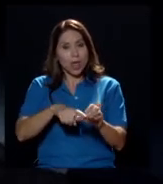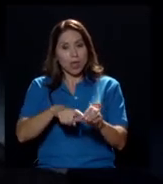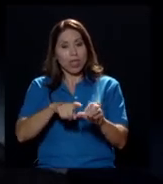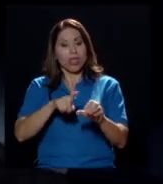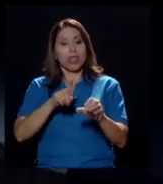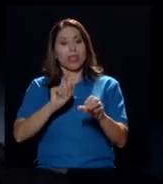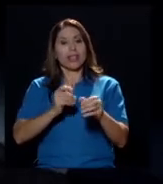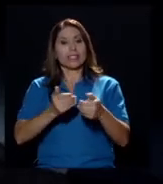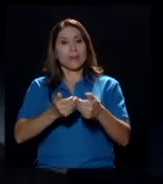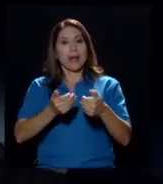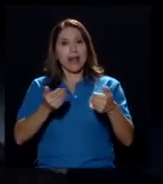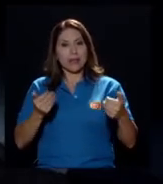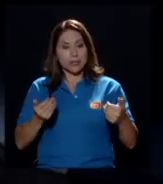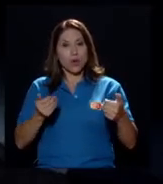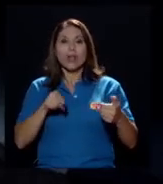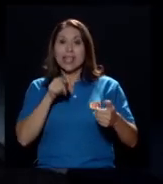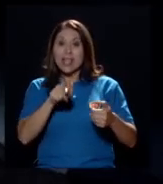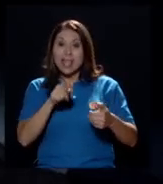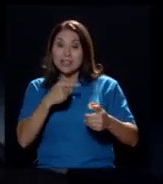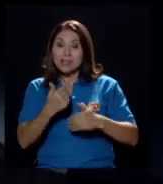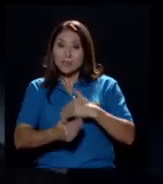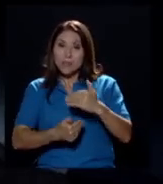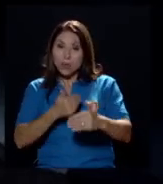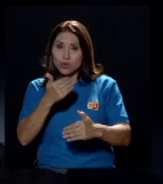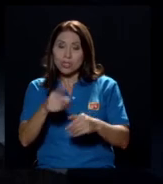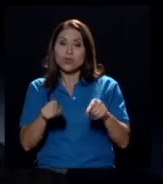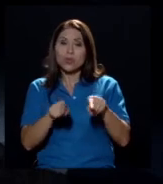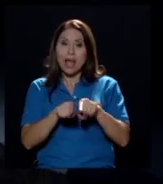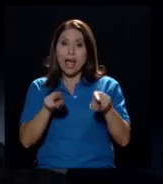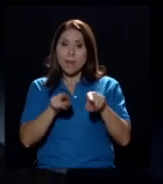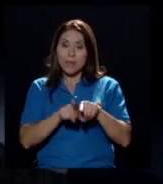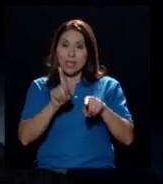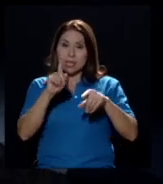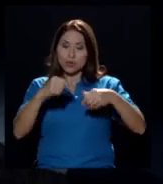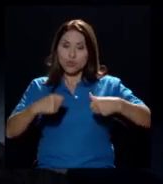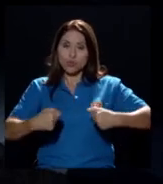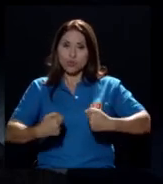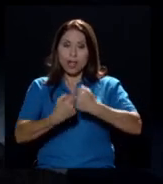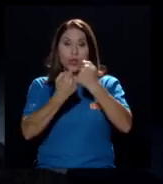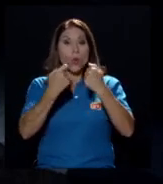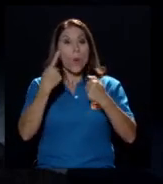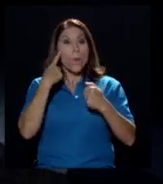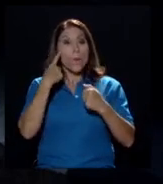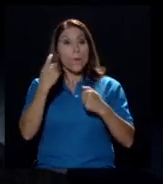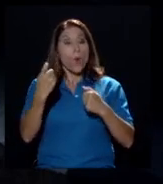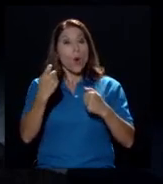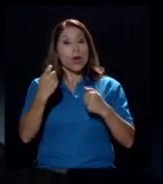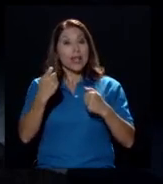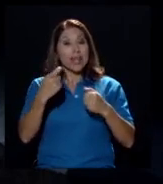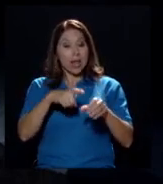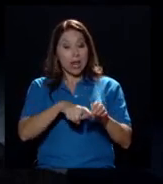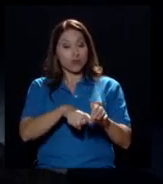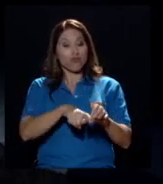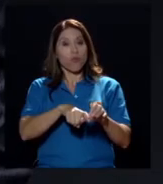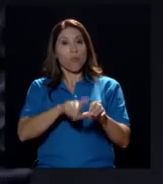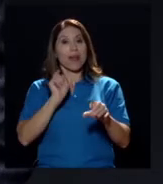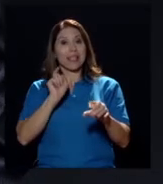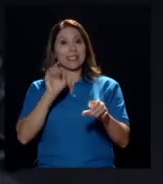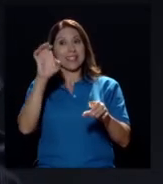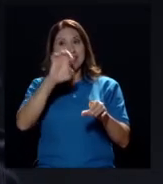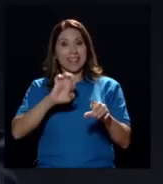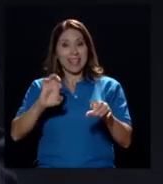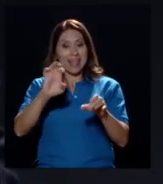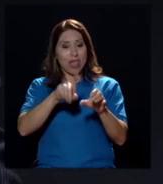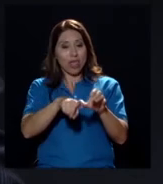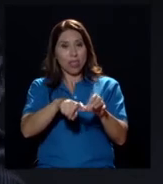proceso lógicamente también es un reto porque un Brexit brusco sería